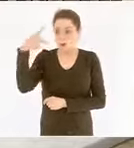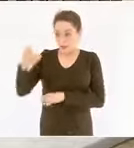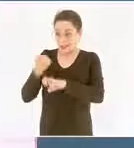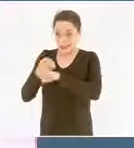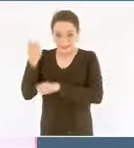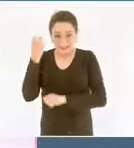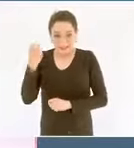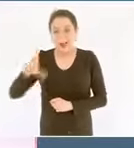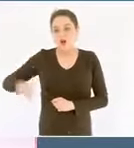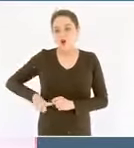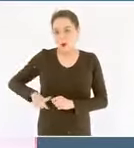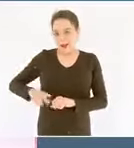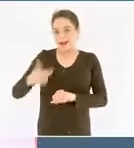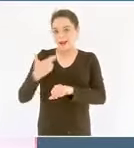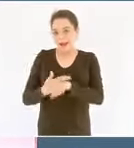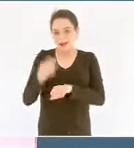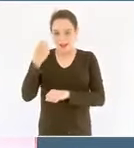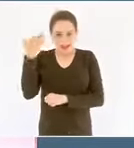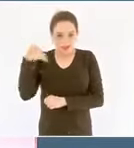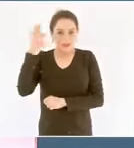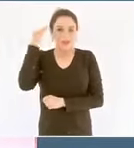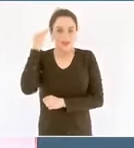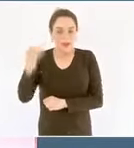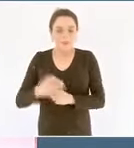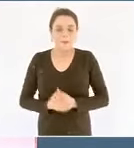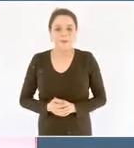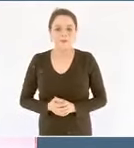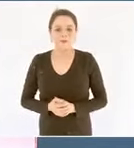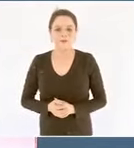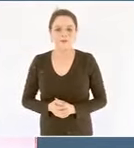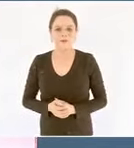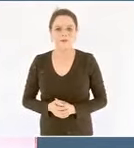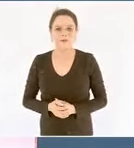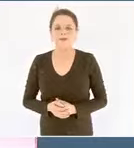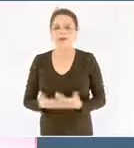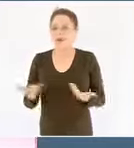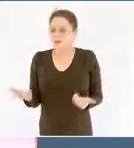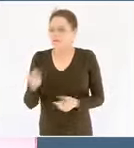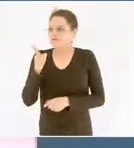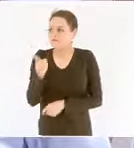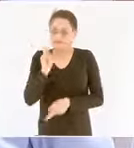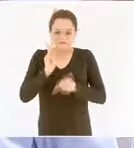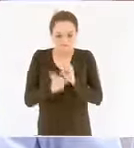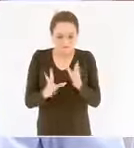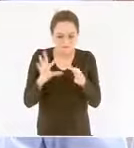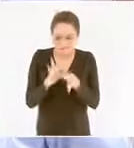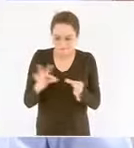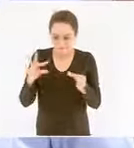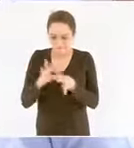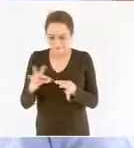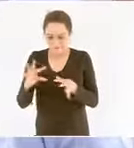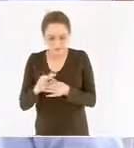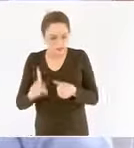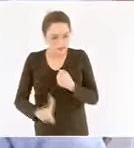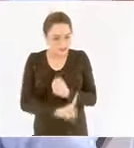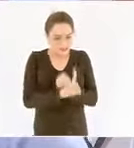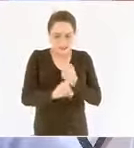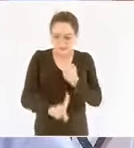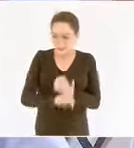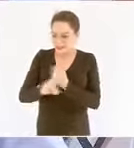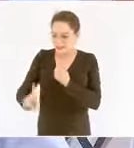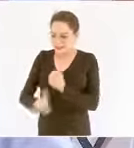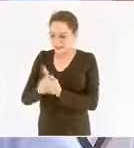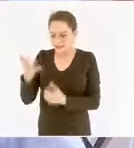quien le habló de los problemas que con frecuencia ocasionaban las empresas